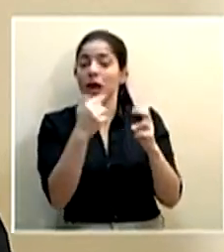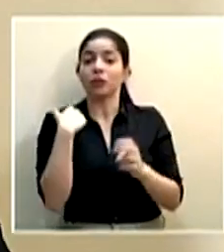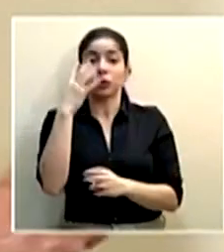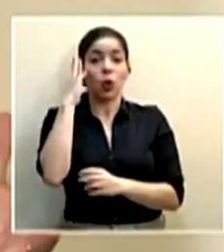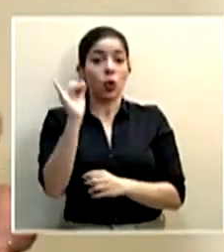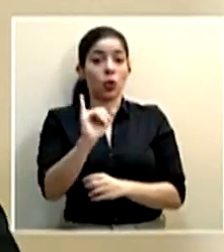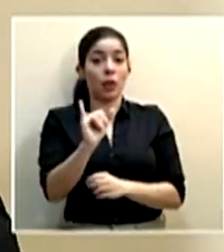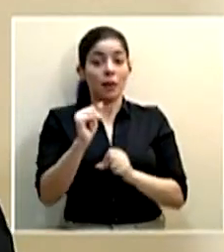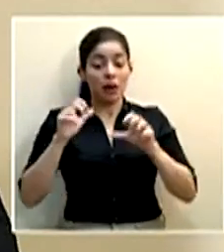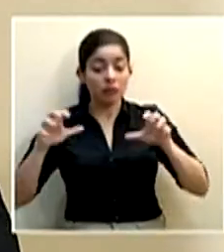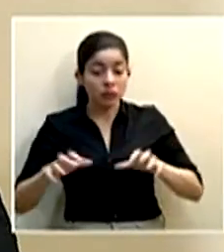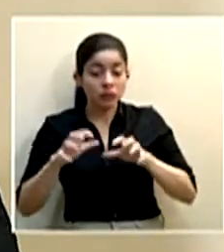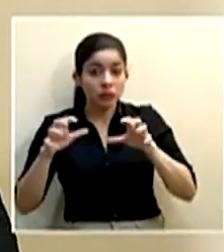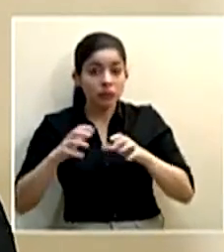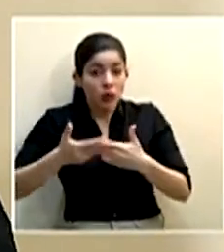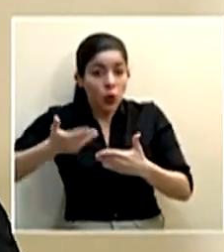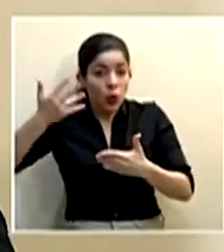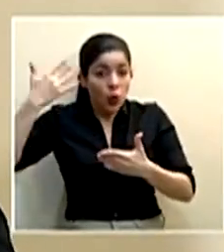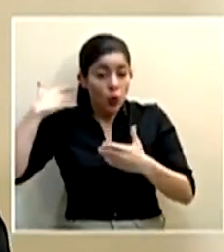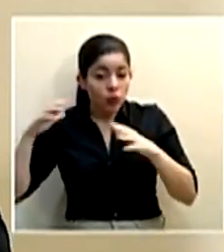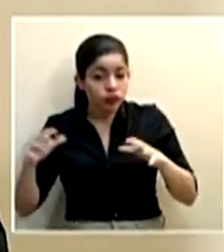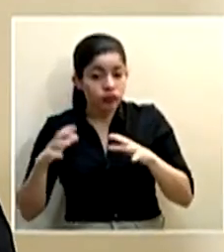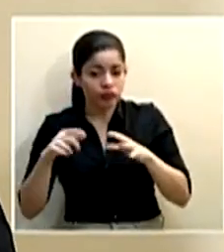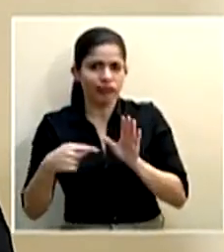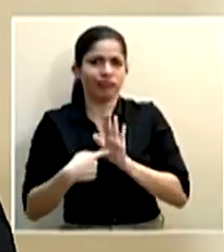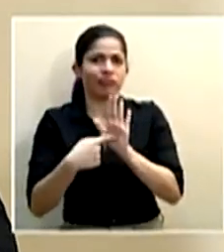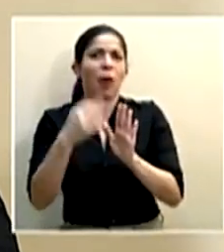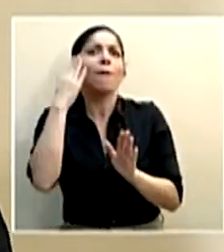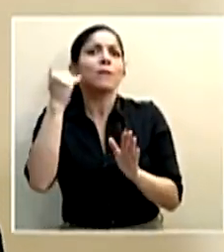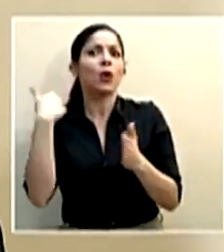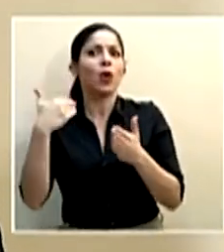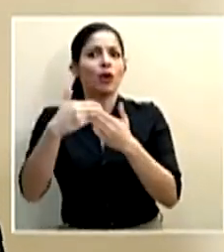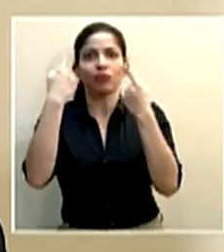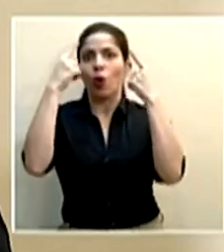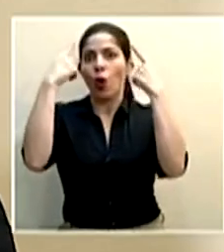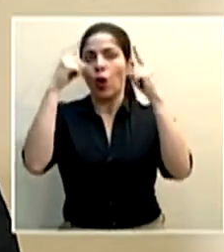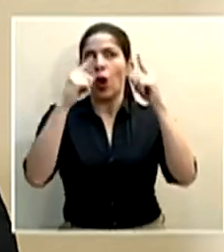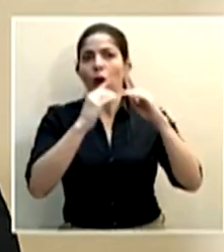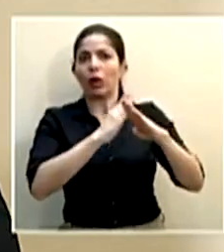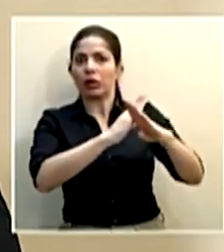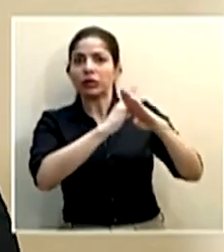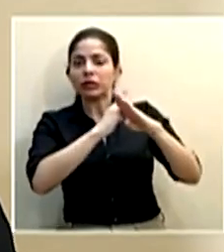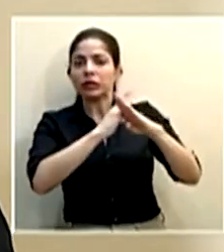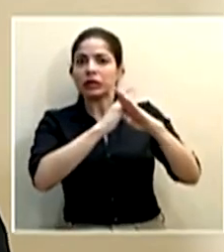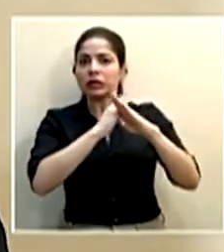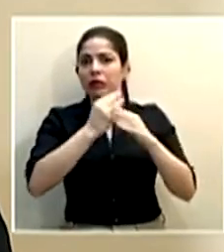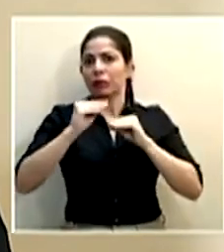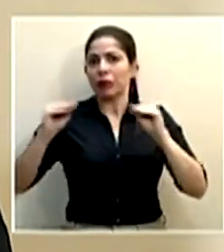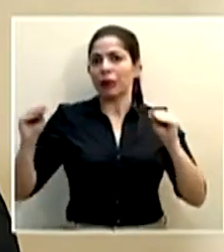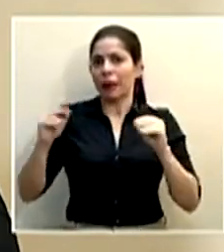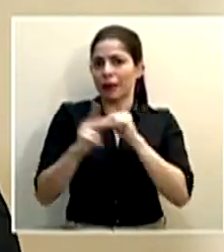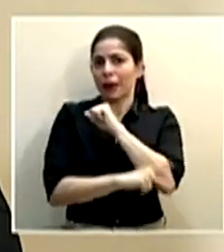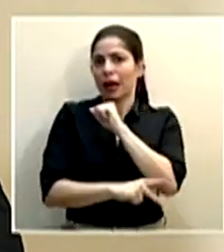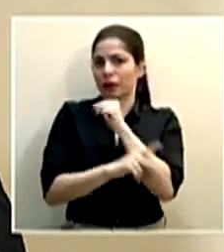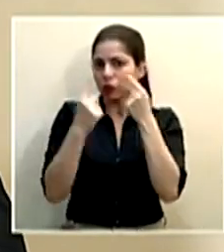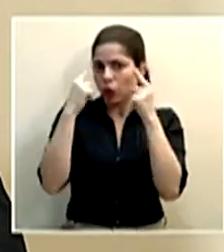las acciones que venimos tomando de antes demuestran por qué hemos logrado contener los niveles de contagio en el país.